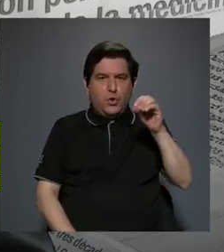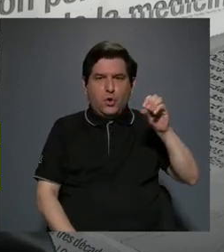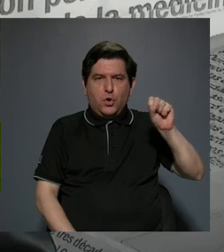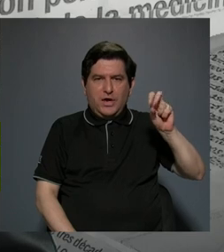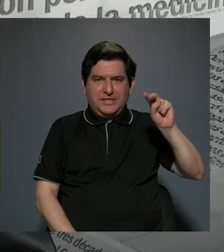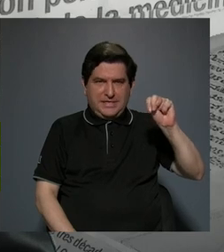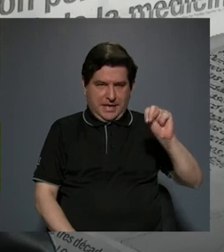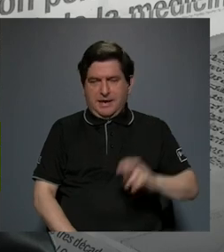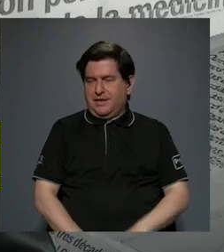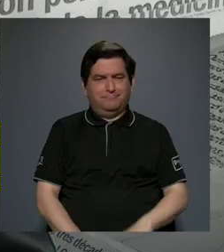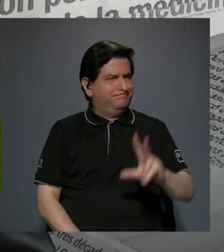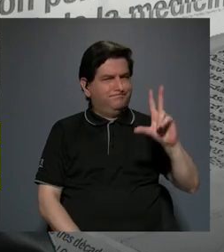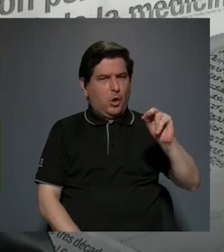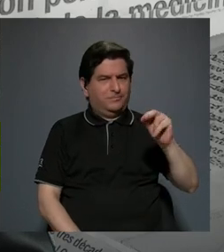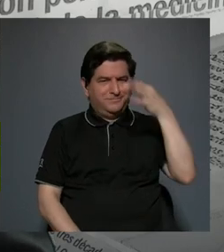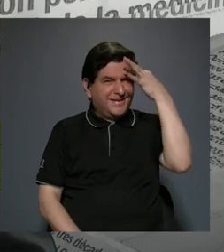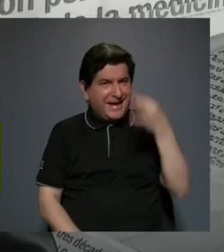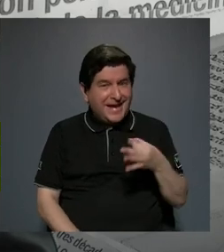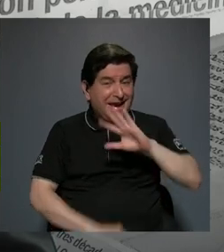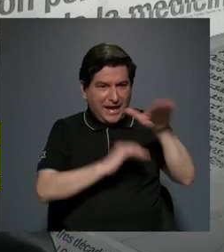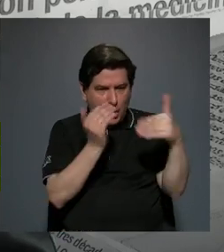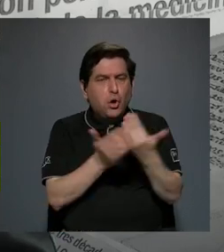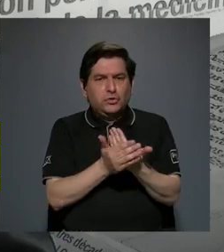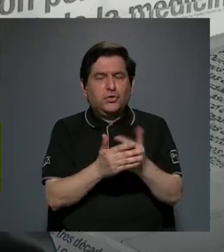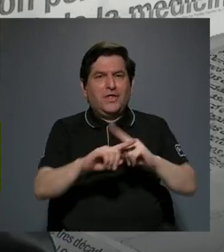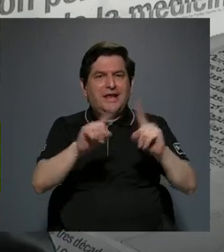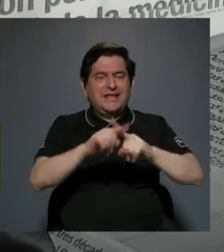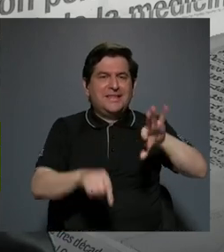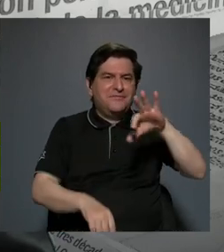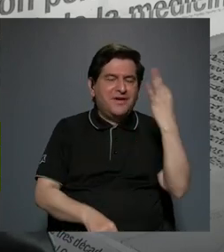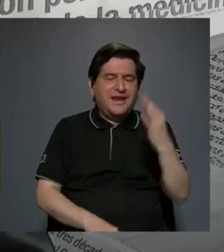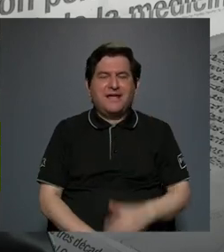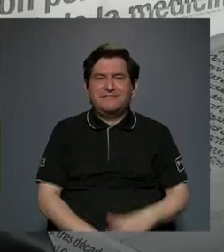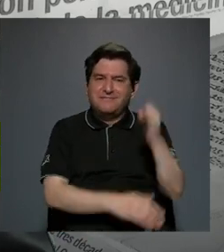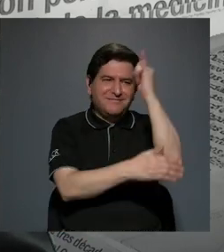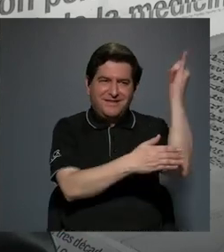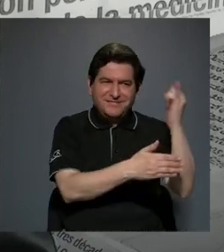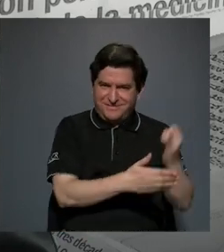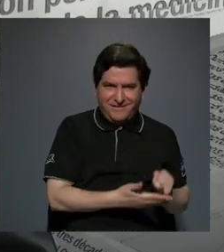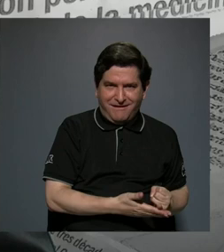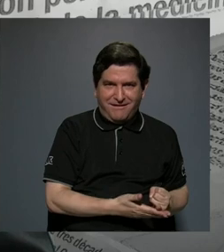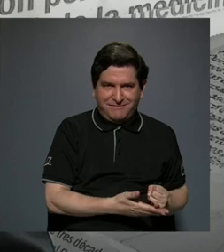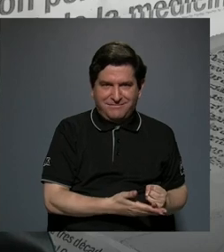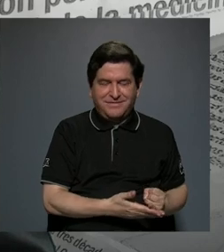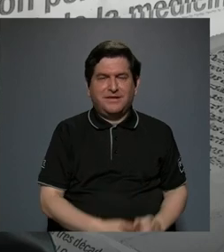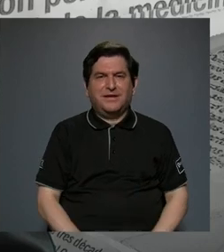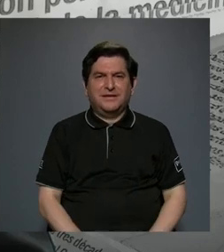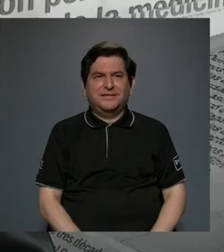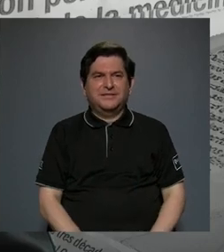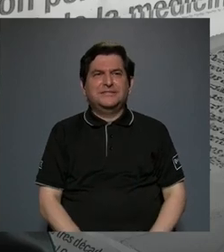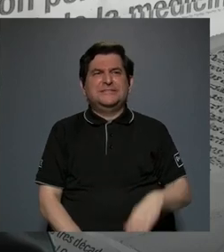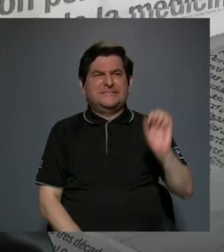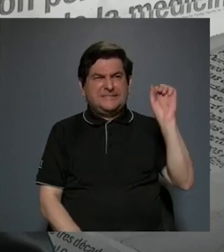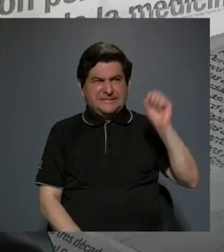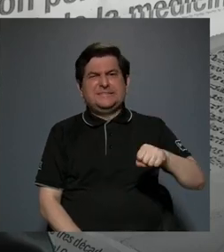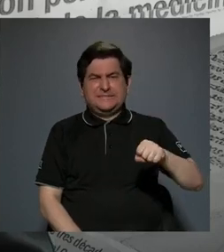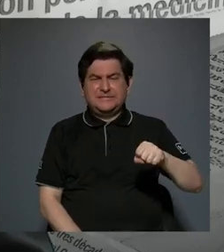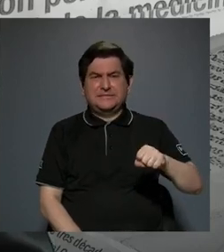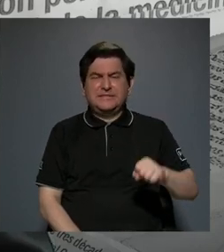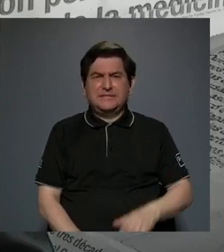sino que creo que todas las manifestaciones artísticas han tenido un